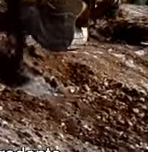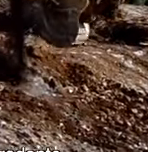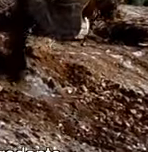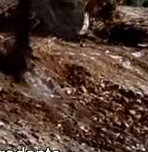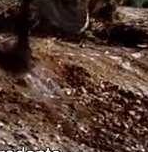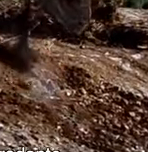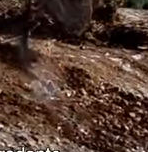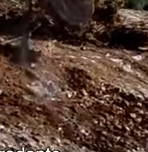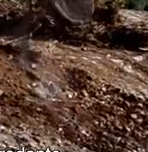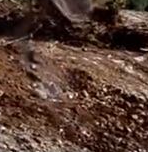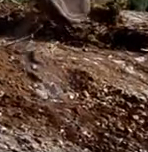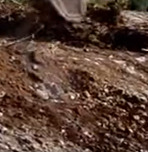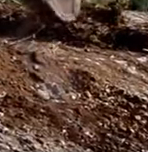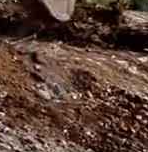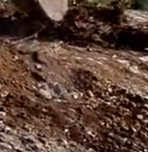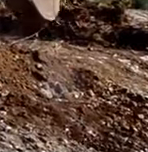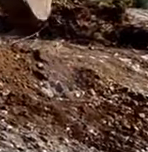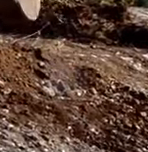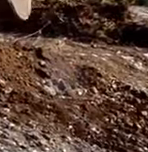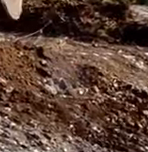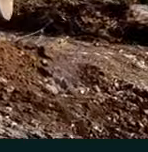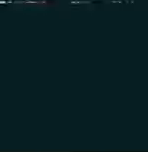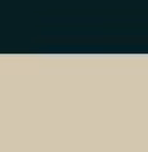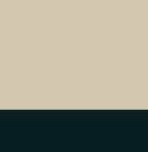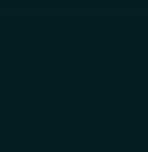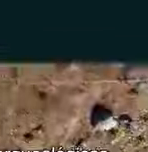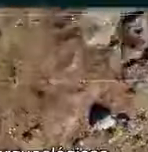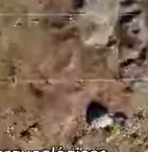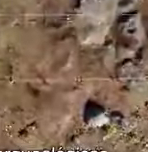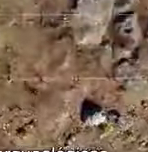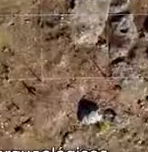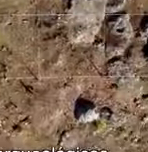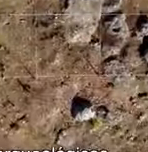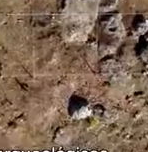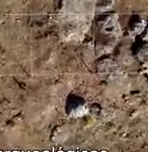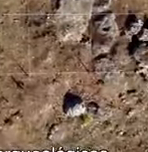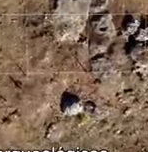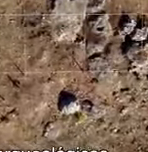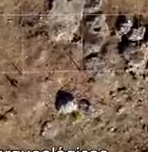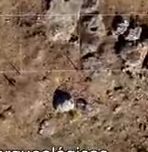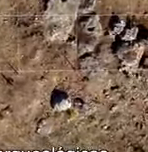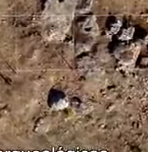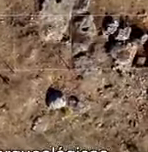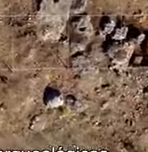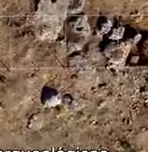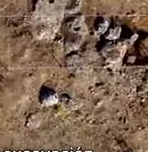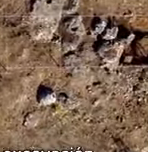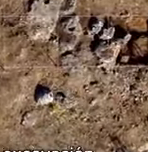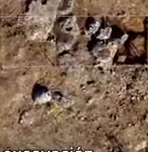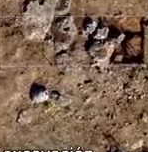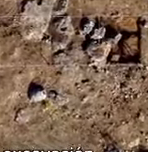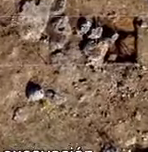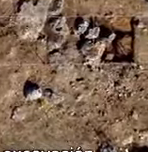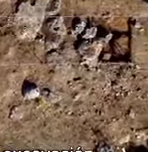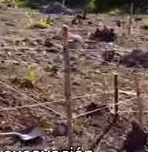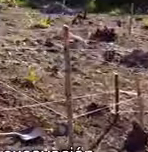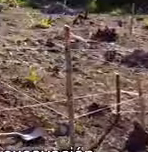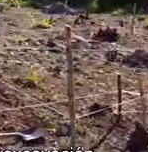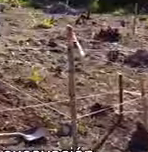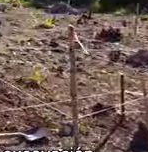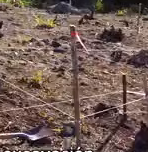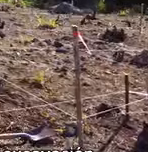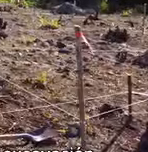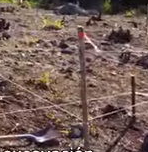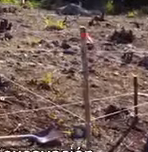mantenimiento del material rodante cuando esté en operación. También se avanza en el salvamento de vestigios arqueológicos por medio de recorridos de